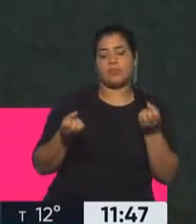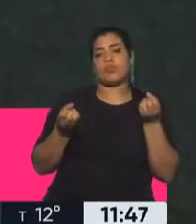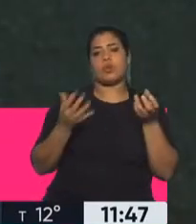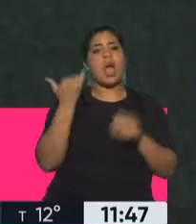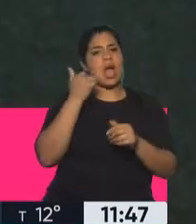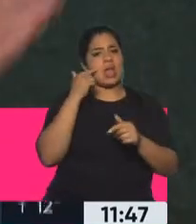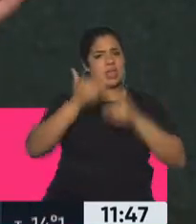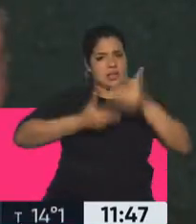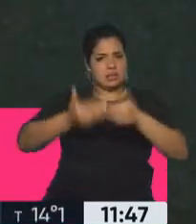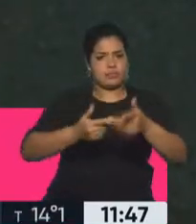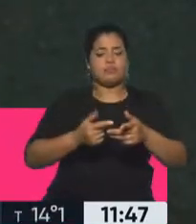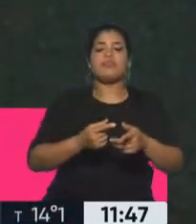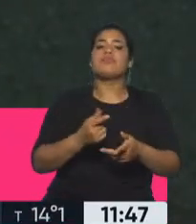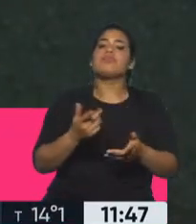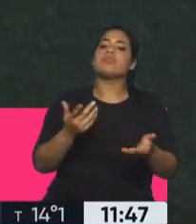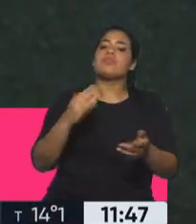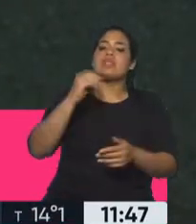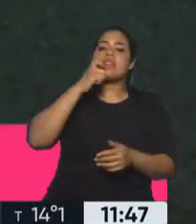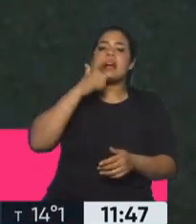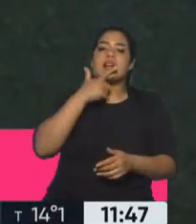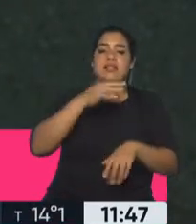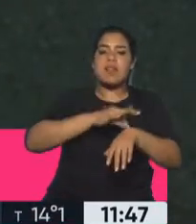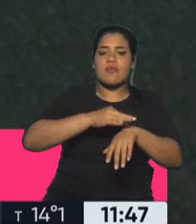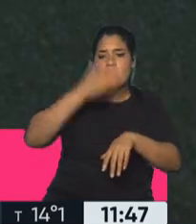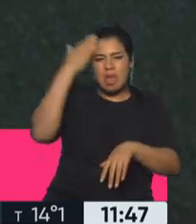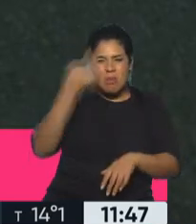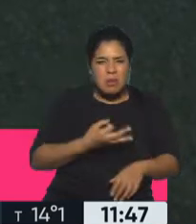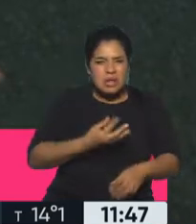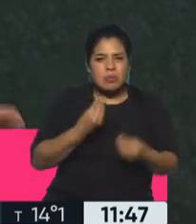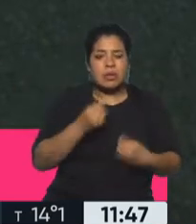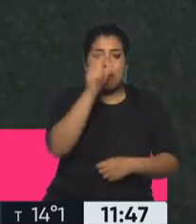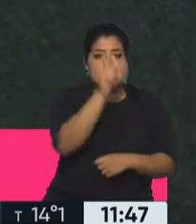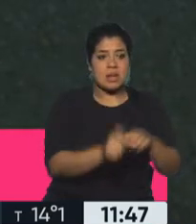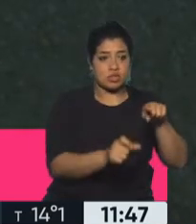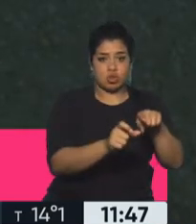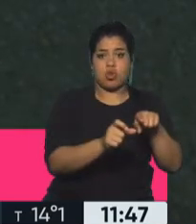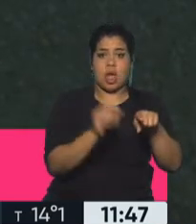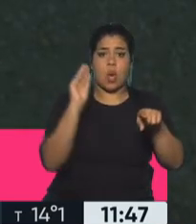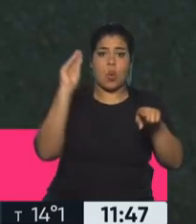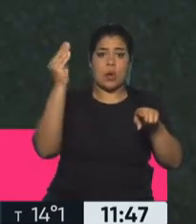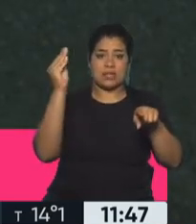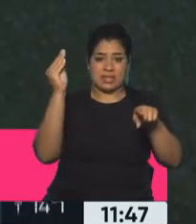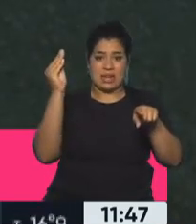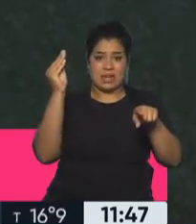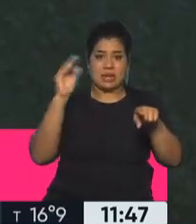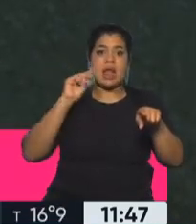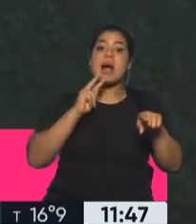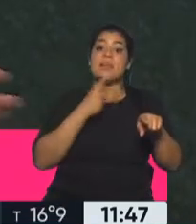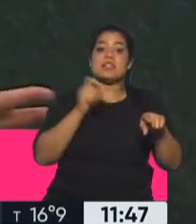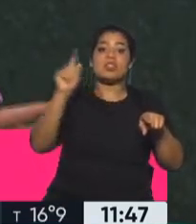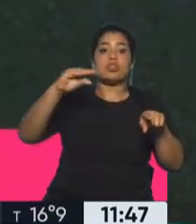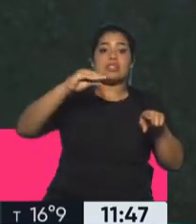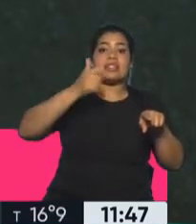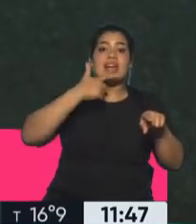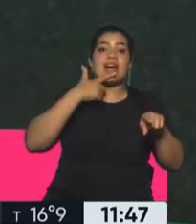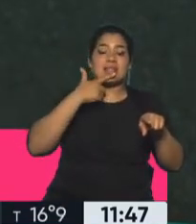desarrollos. El Chagas, la otra que a la señora me contaba, el Chagas es una enfermedad muy particular, porque hubo una persona que fue el brasilero, de apellido Chagas, como que, bueno,